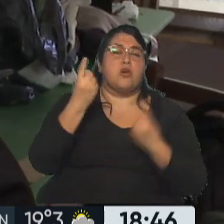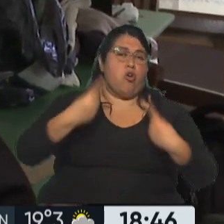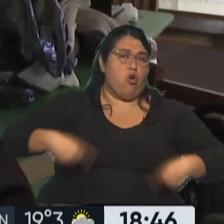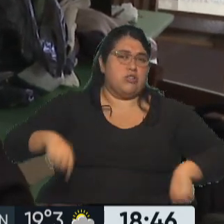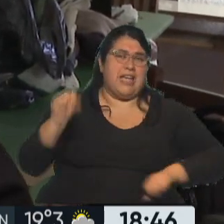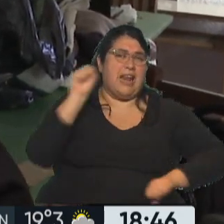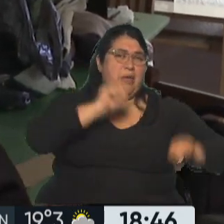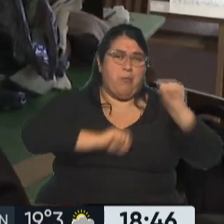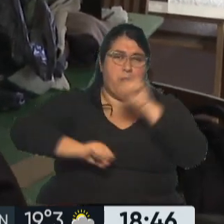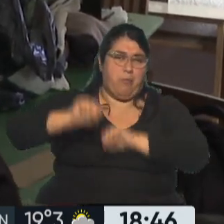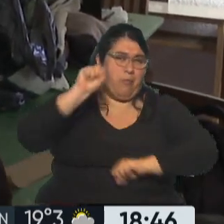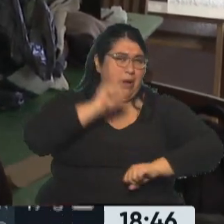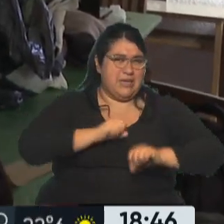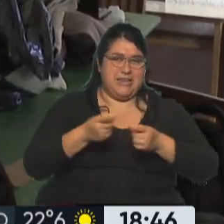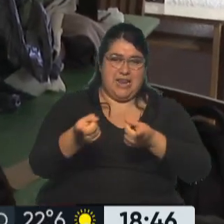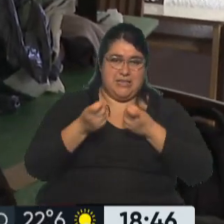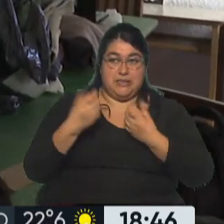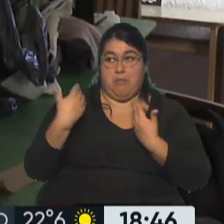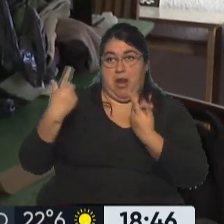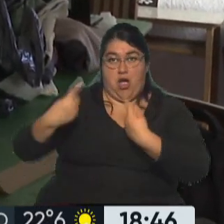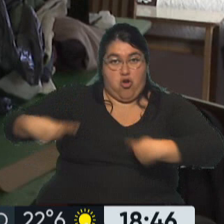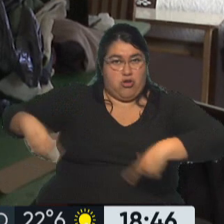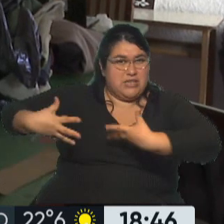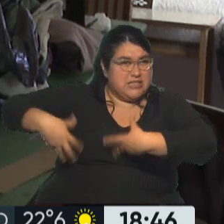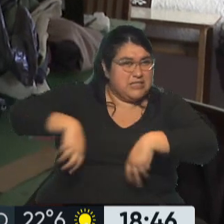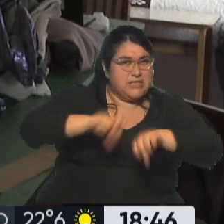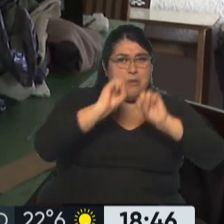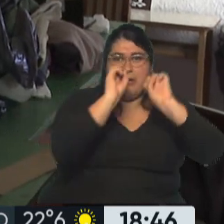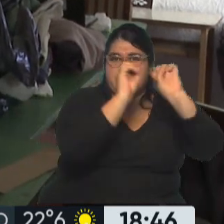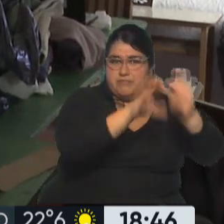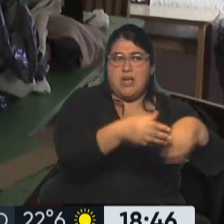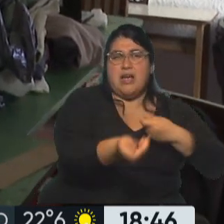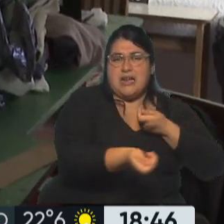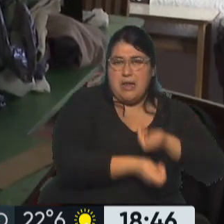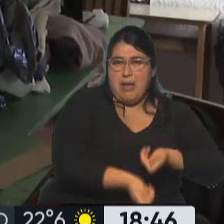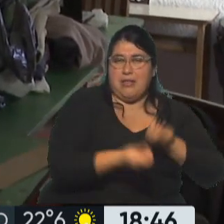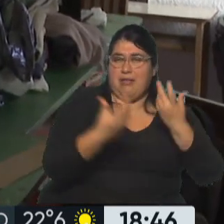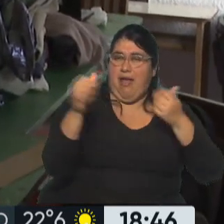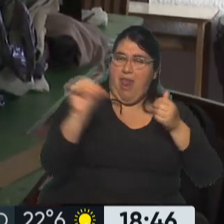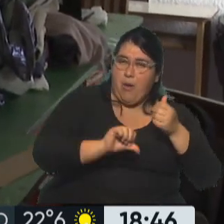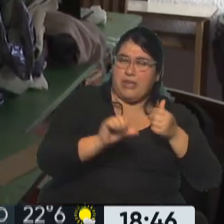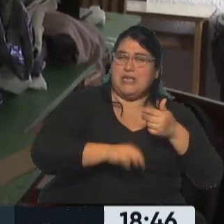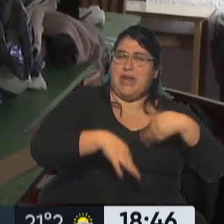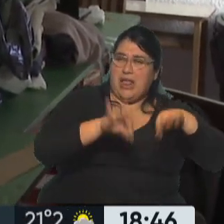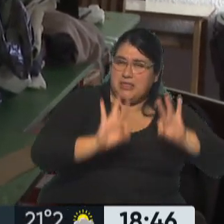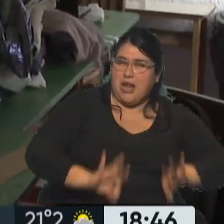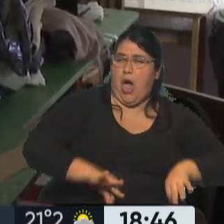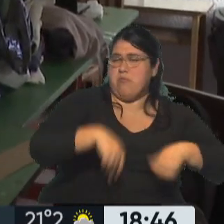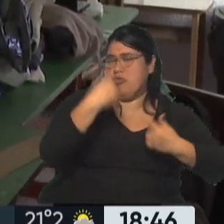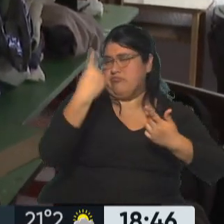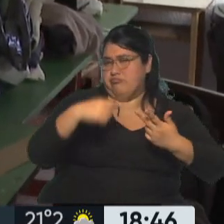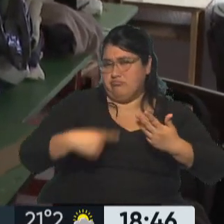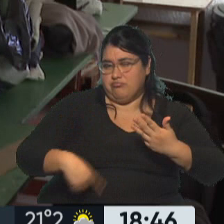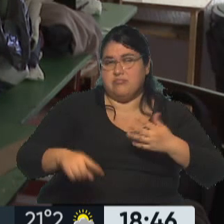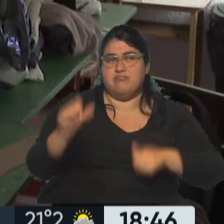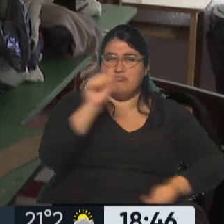lo primero que necesitamos poder hacer para incluso poder llevar las cosas, primero limpiar, entonces lavandina, trapos, todos los insumos de limpieza, artículos